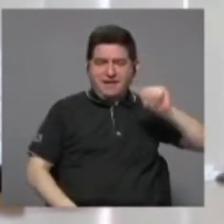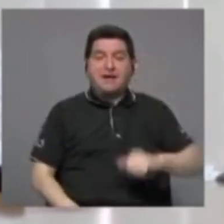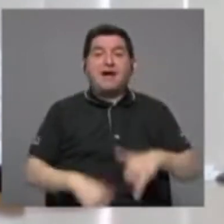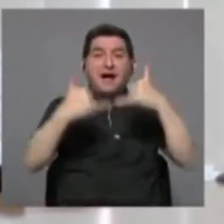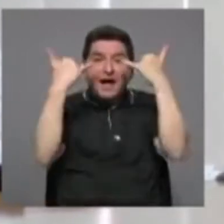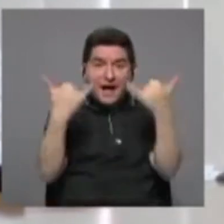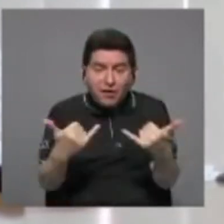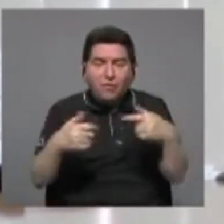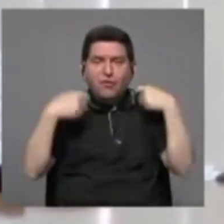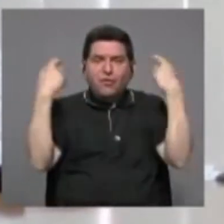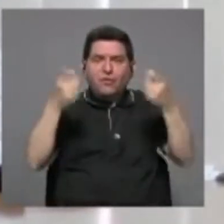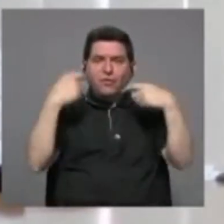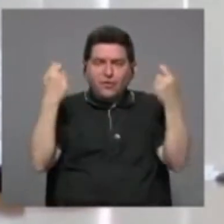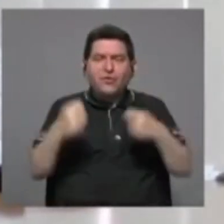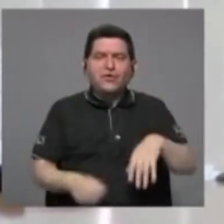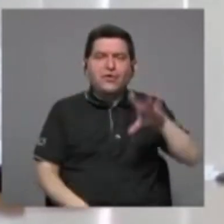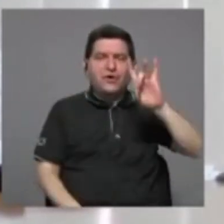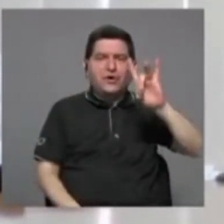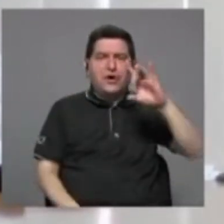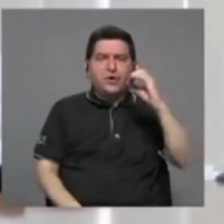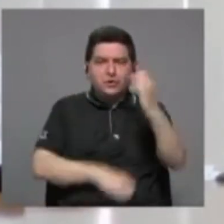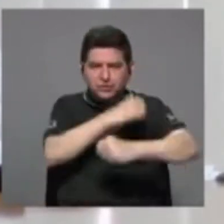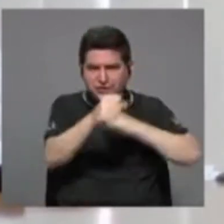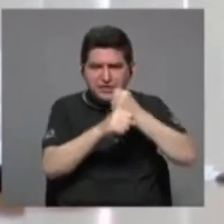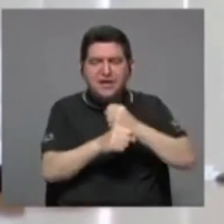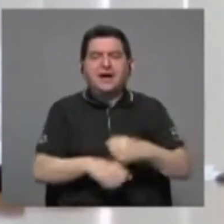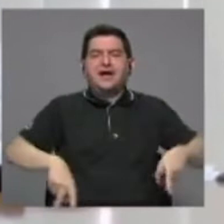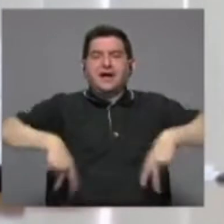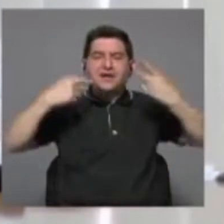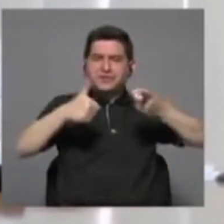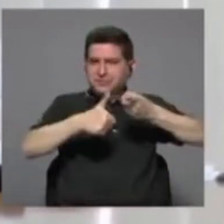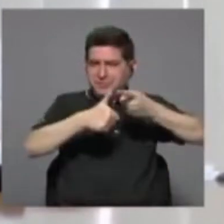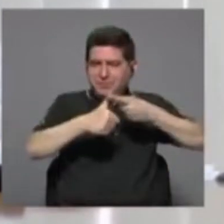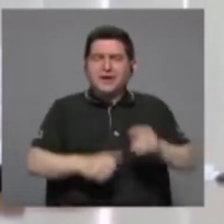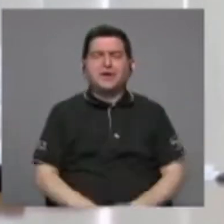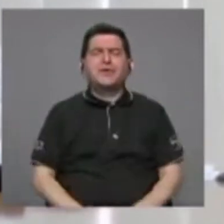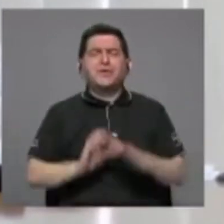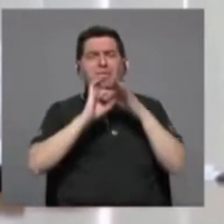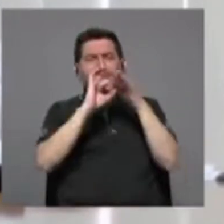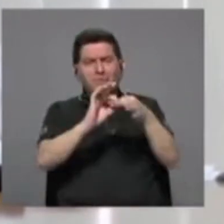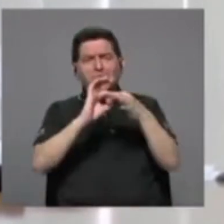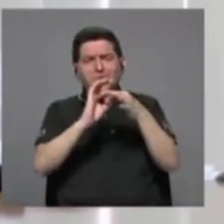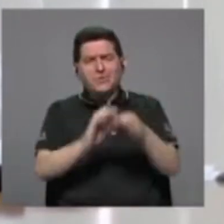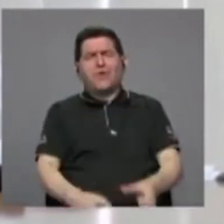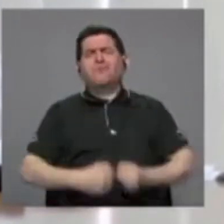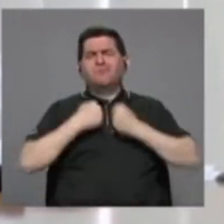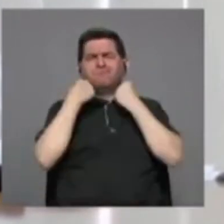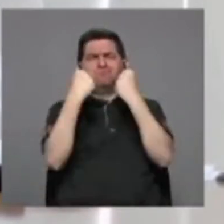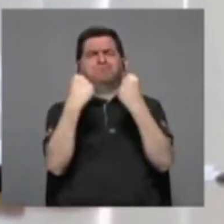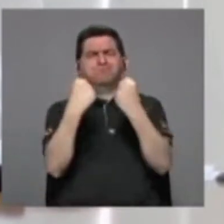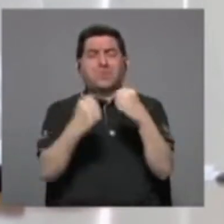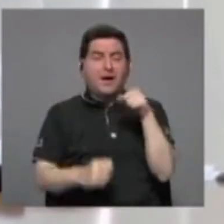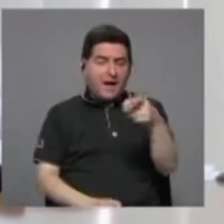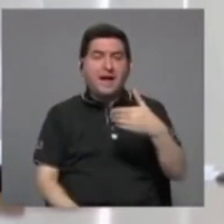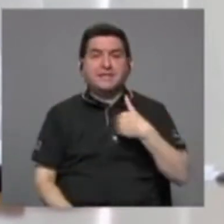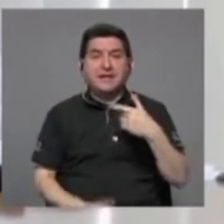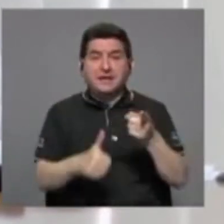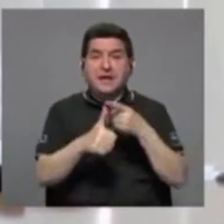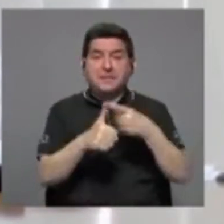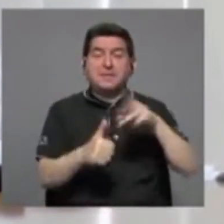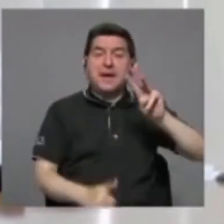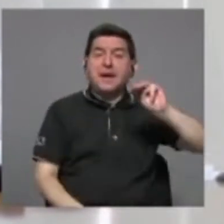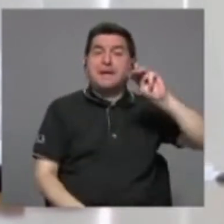que vamos a celebrar los primeros 80 años de vida, nos unen vínculos realmente muy fuertes, ahí obtuve mi primera